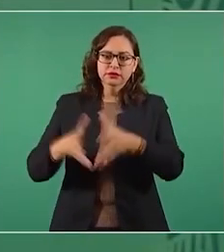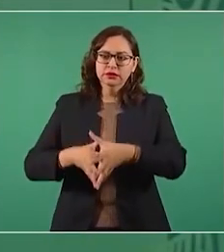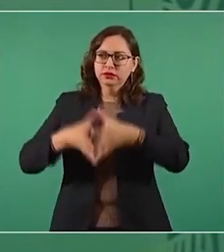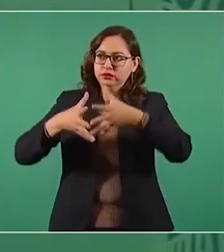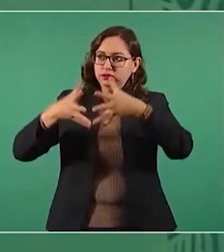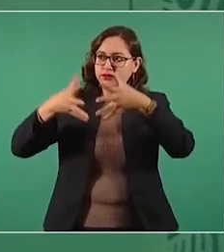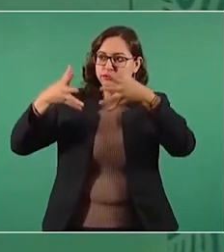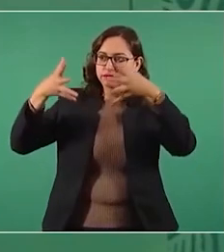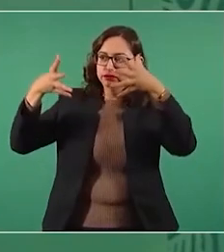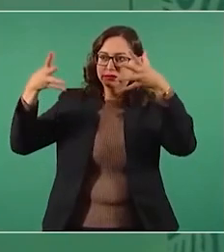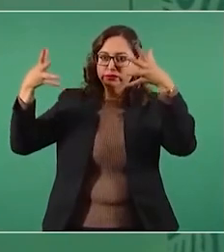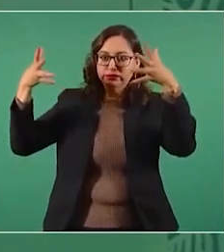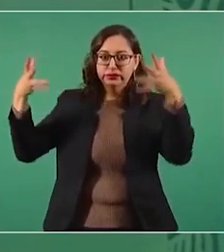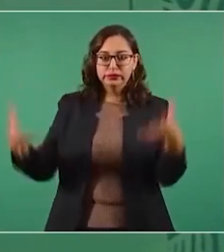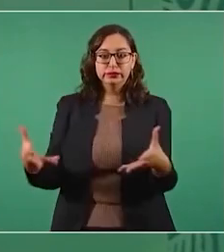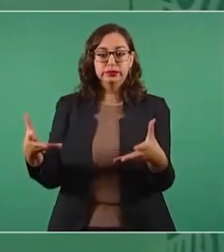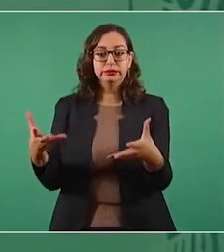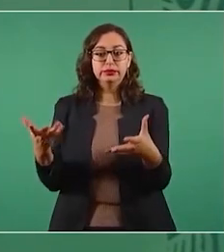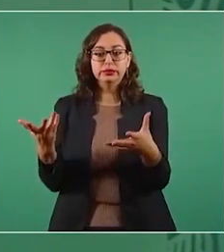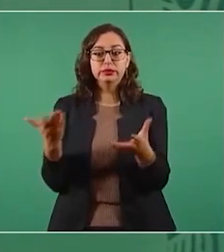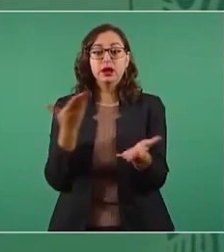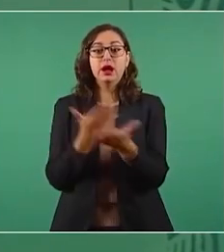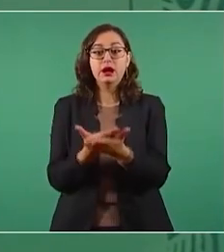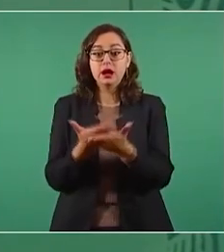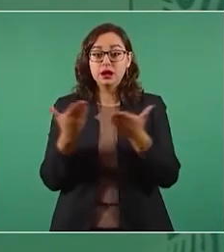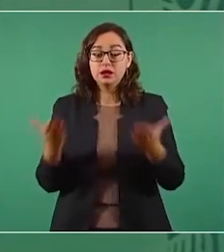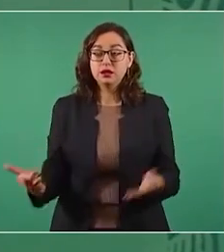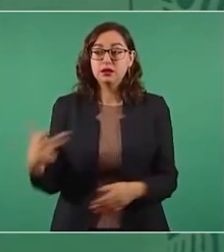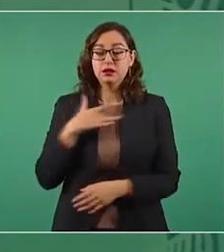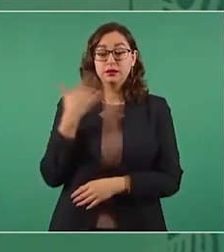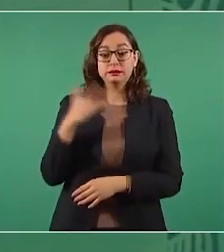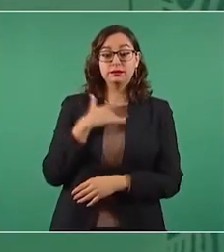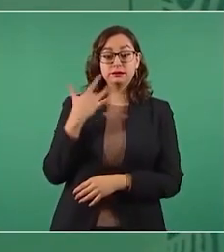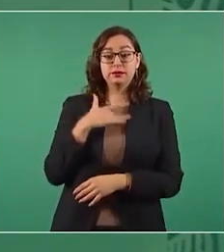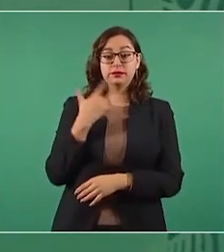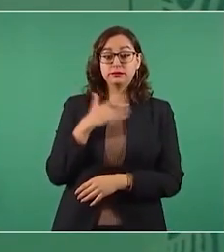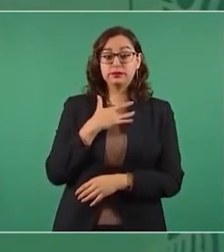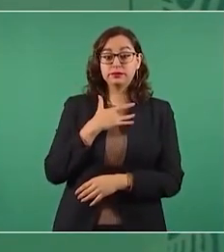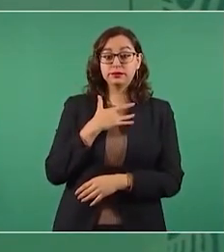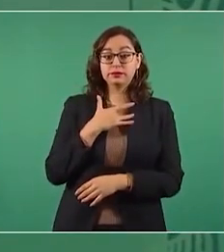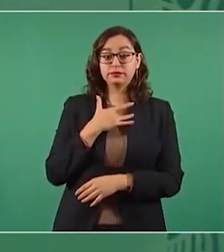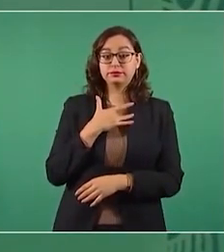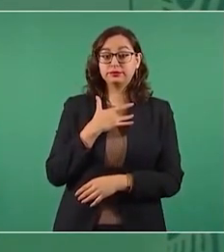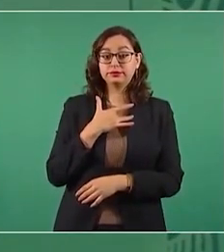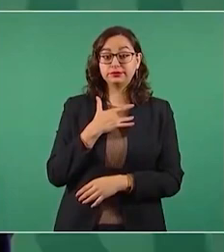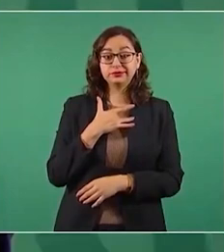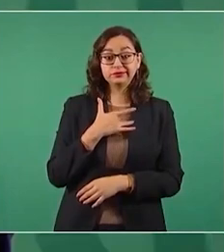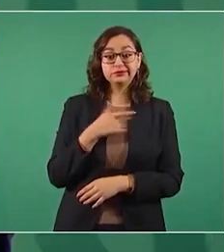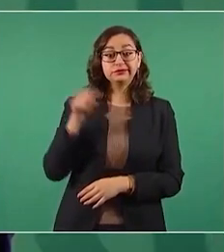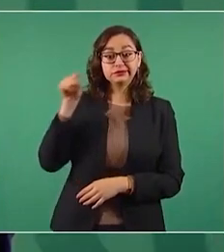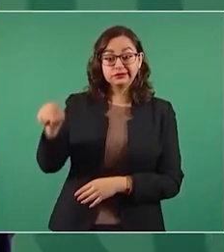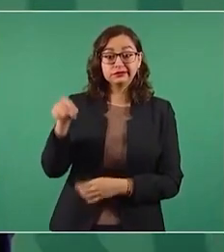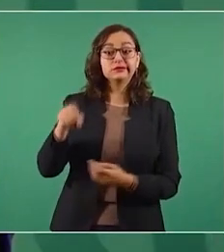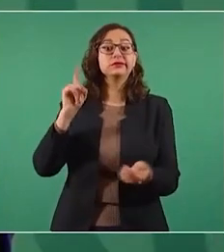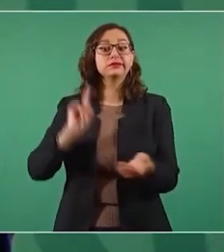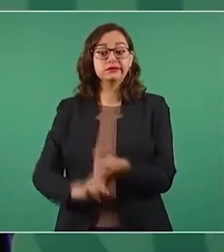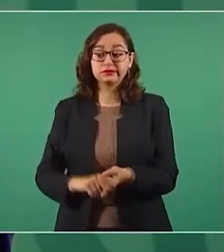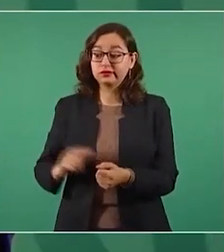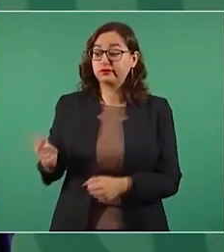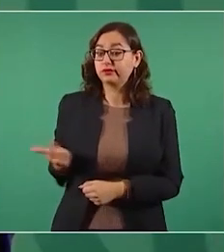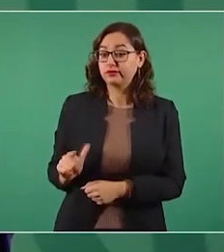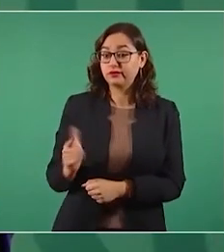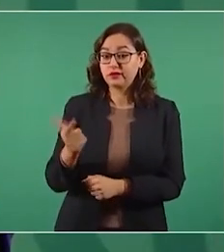Y es muy probable que el problema de la violencia en Guanajuato